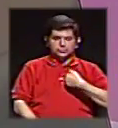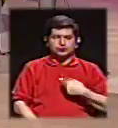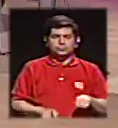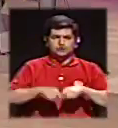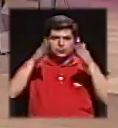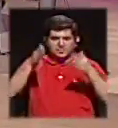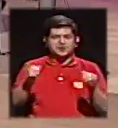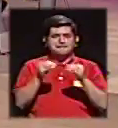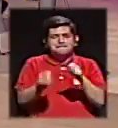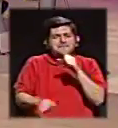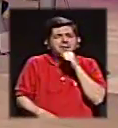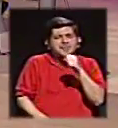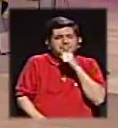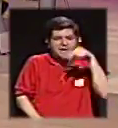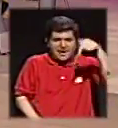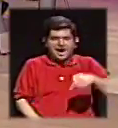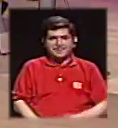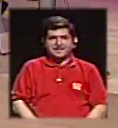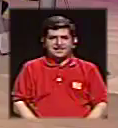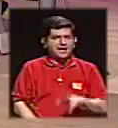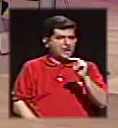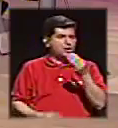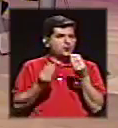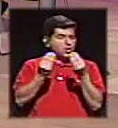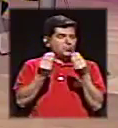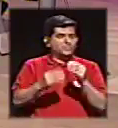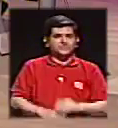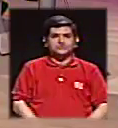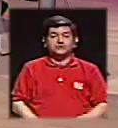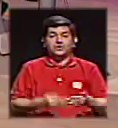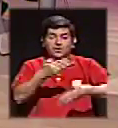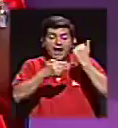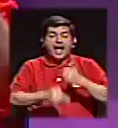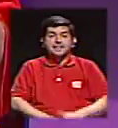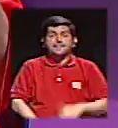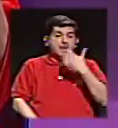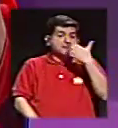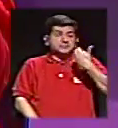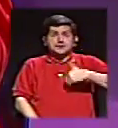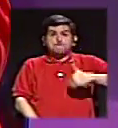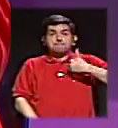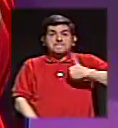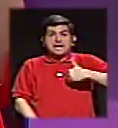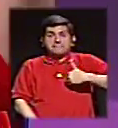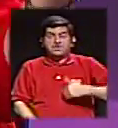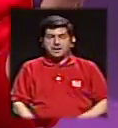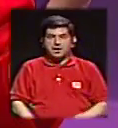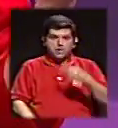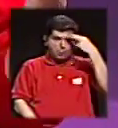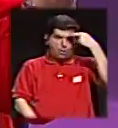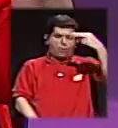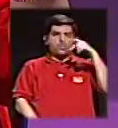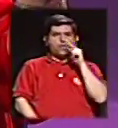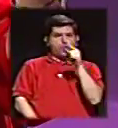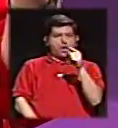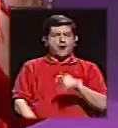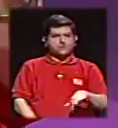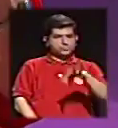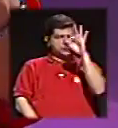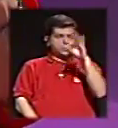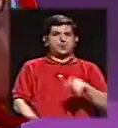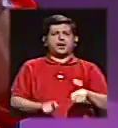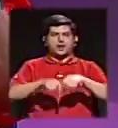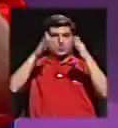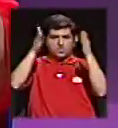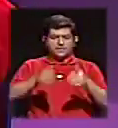la periodista más bien evidentemente, antes era un privilegio y un honor que a usted lo escogieran